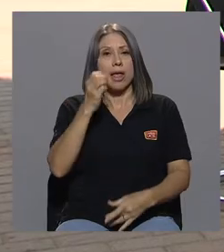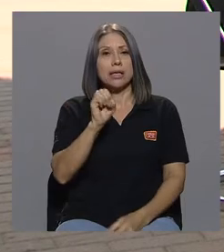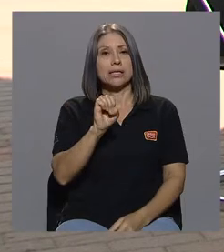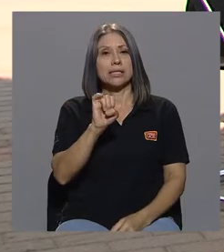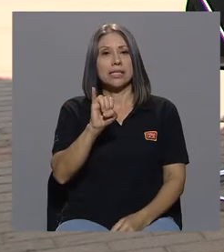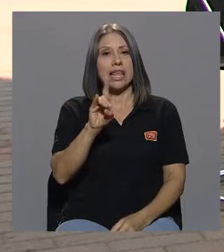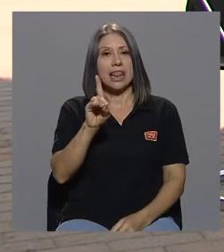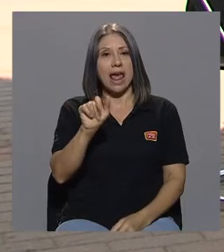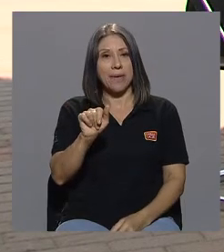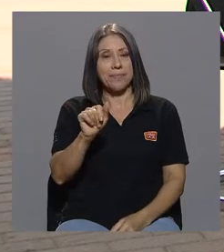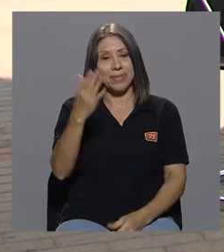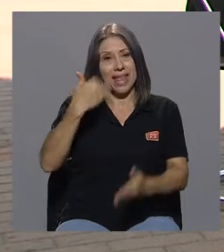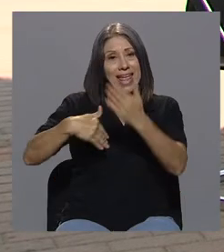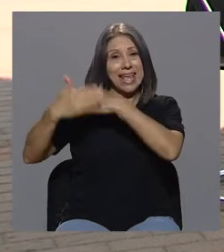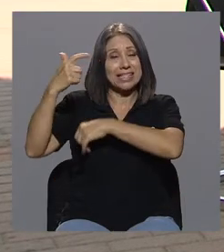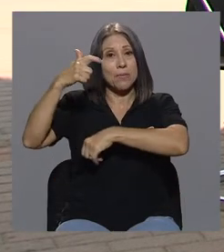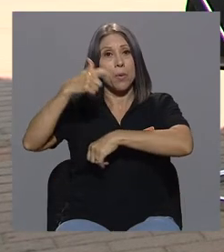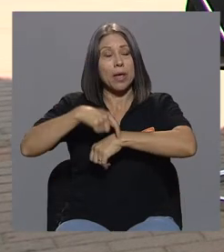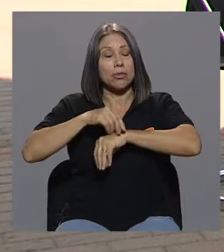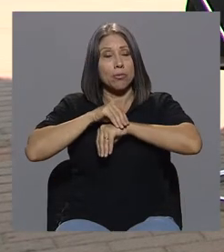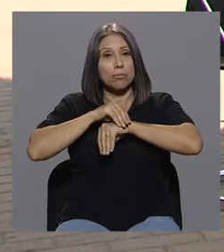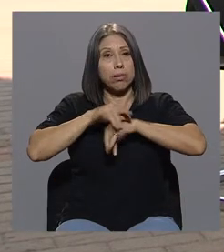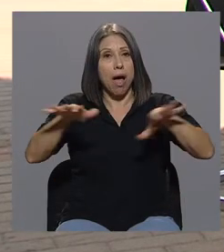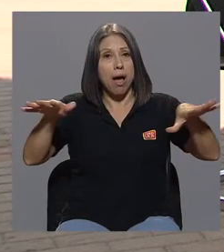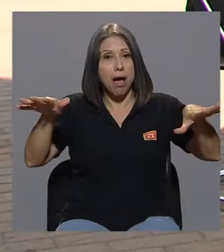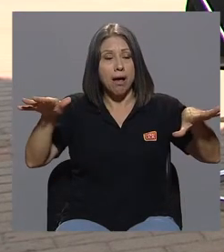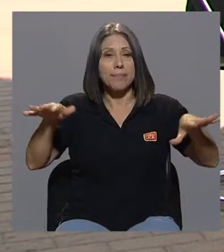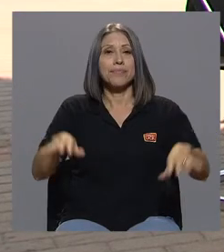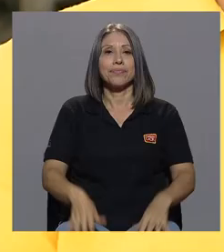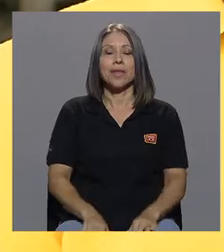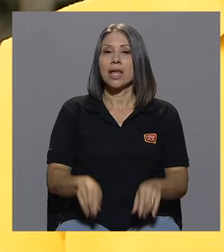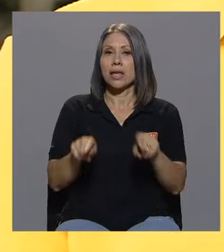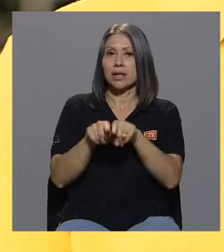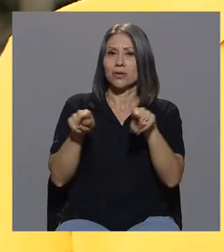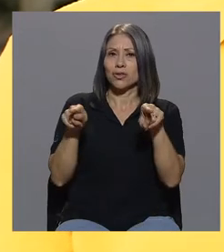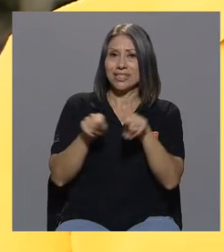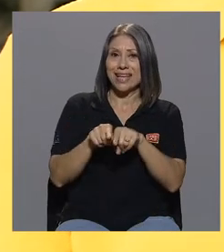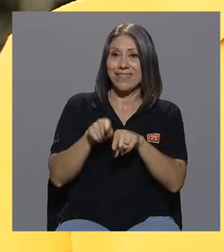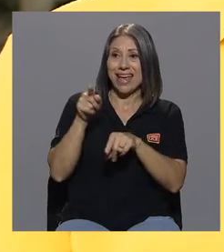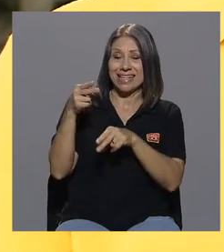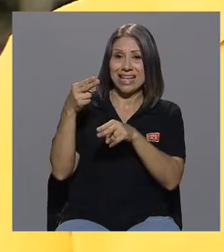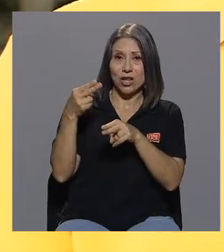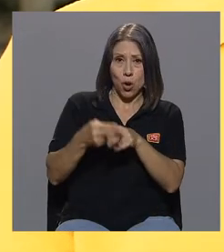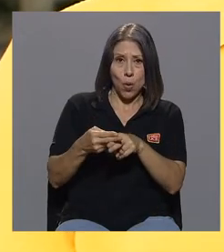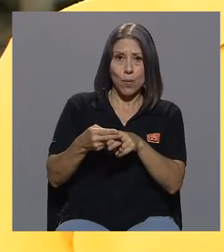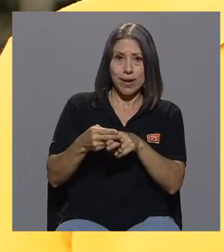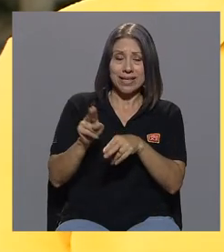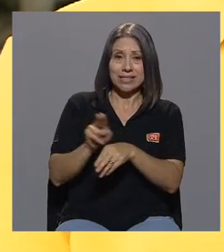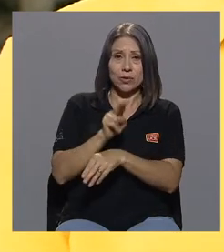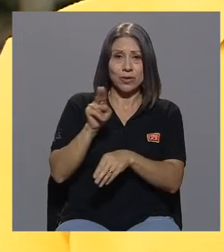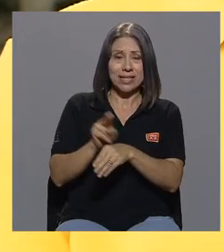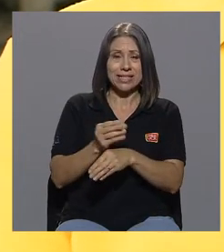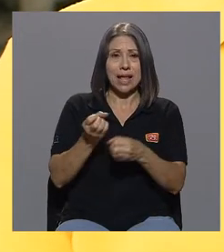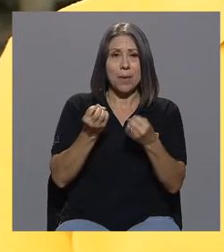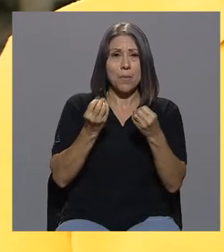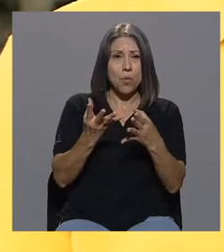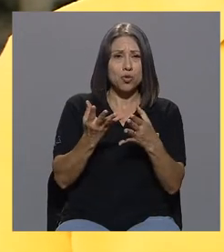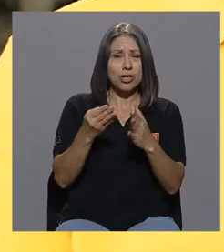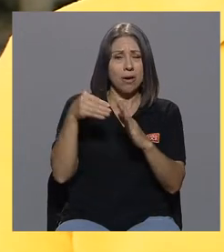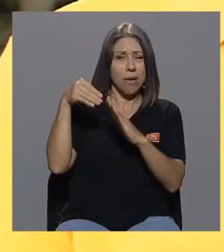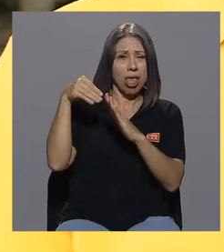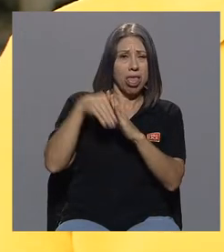era como el boom, ¿verdad? Inclusive ese nombre se utiliza mucho en detrimento de la persona.